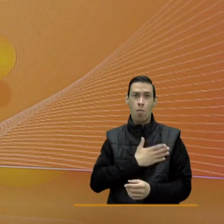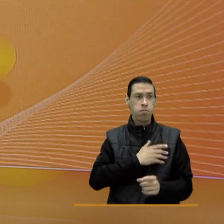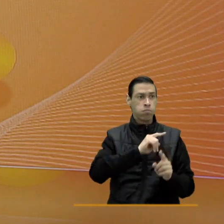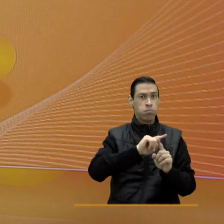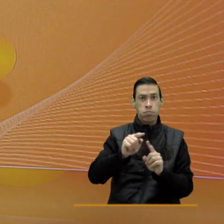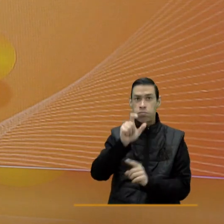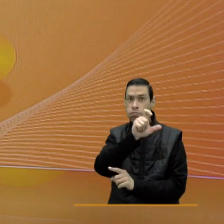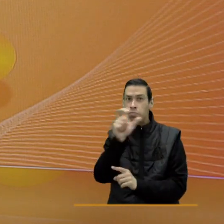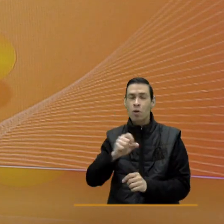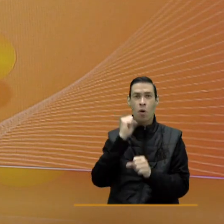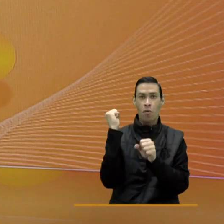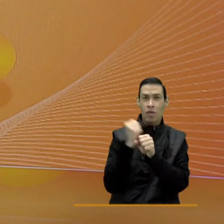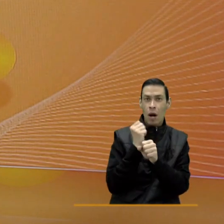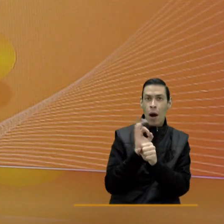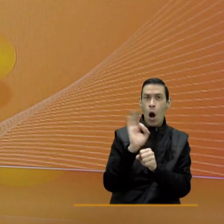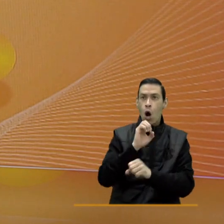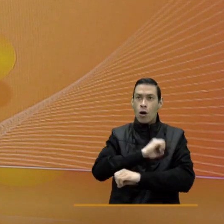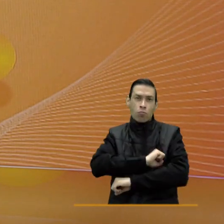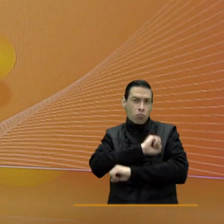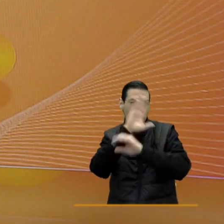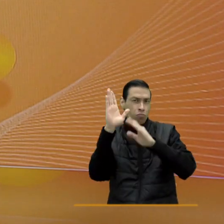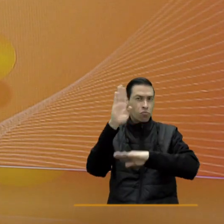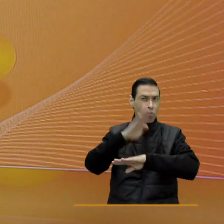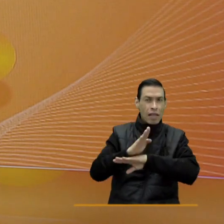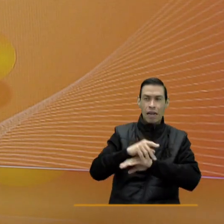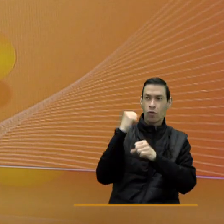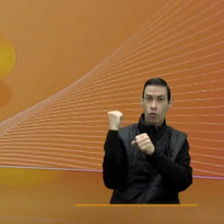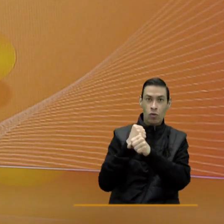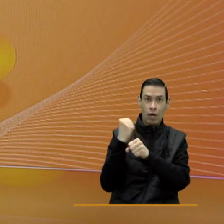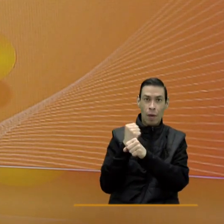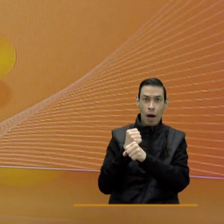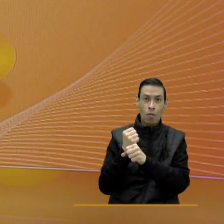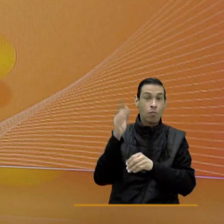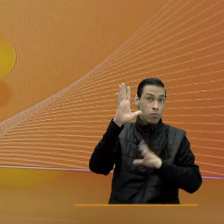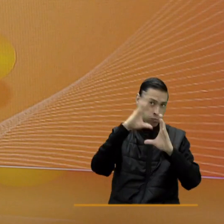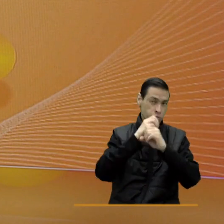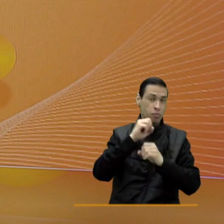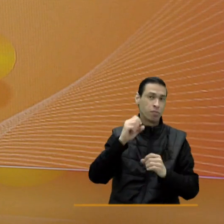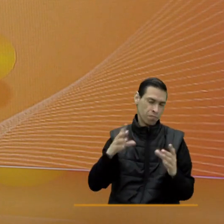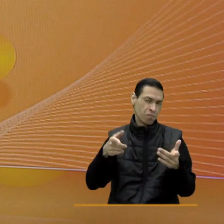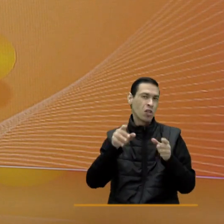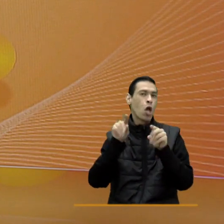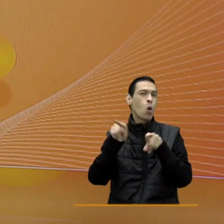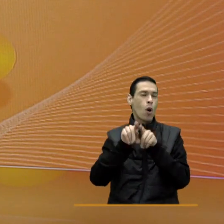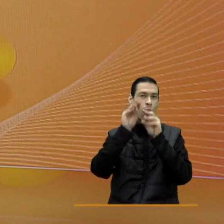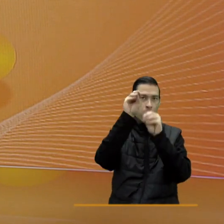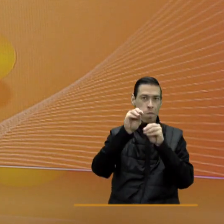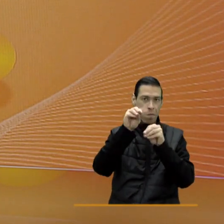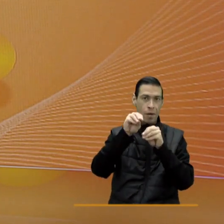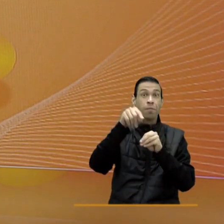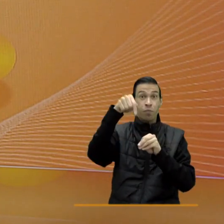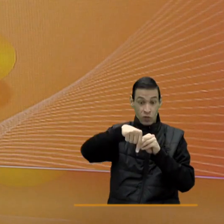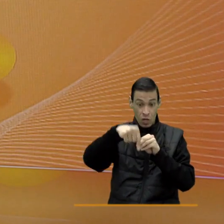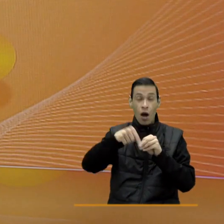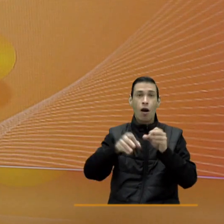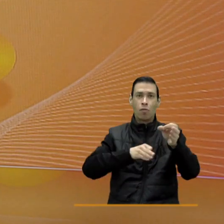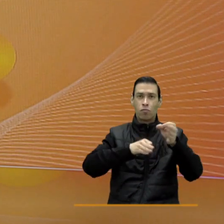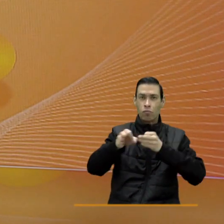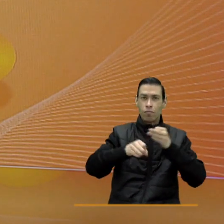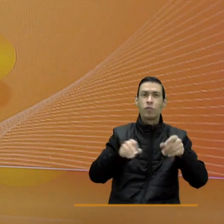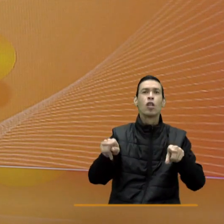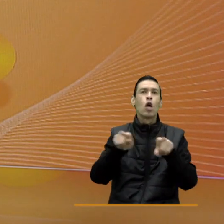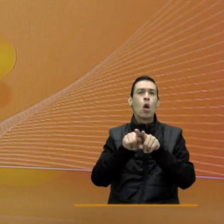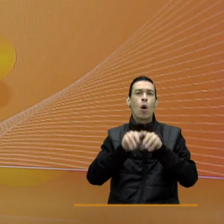tienen otras labores en el día que les impiden formarse de manera oportuna. En el programa de hoy les hablaremos de las formaciones en